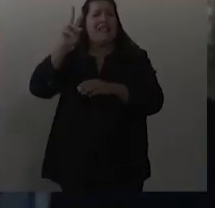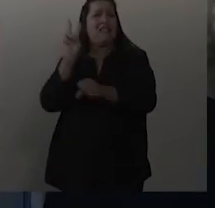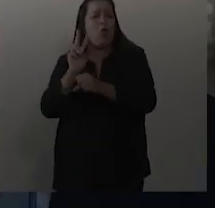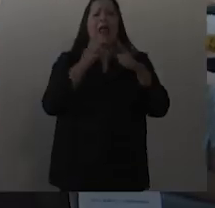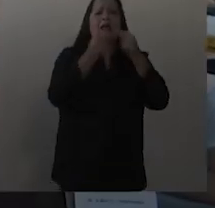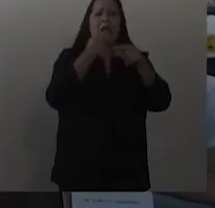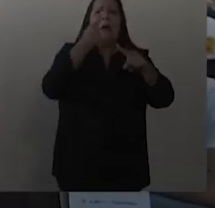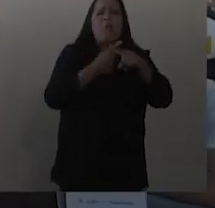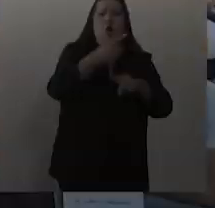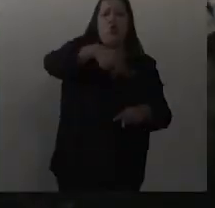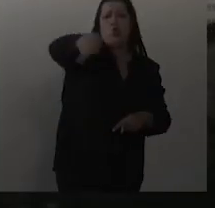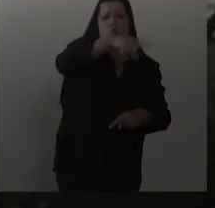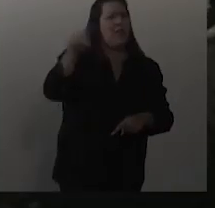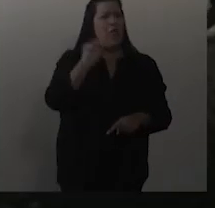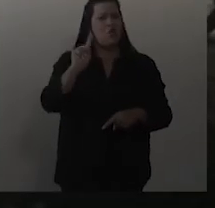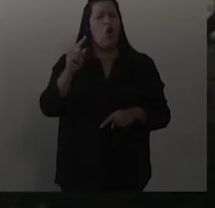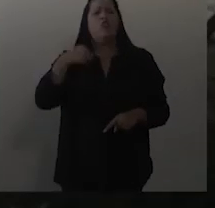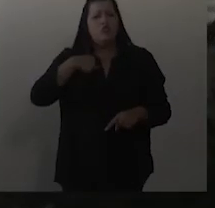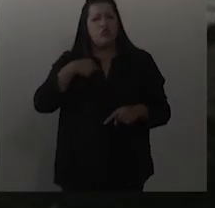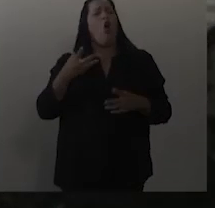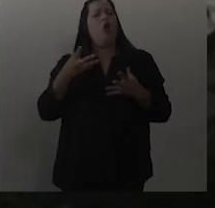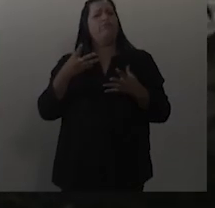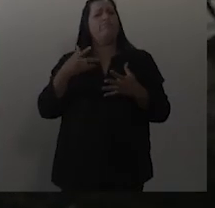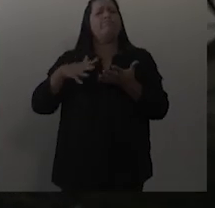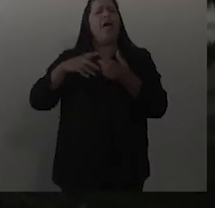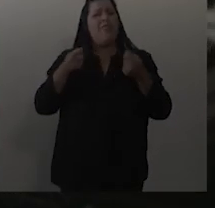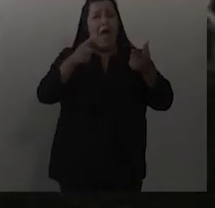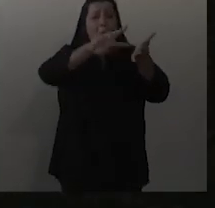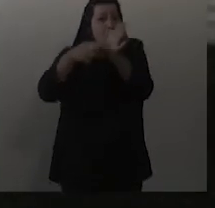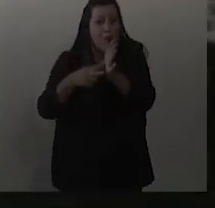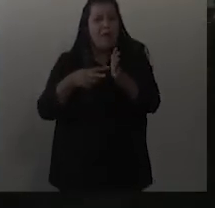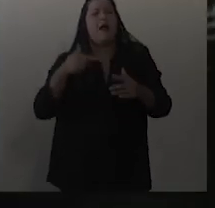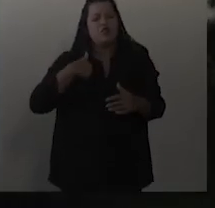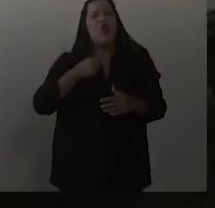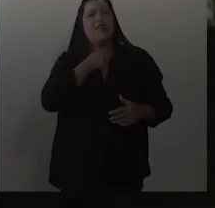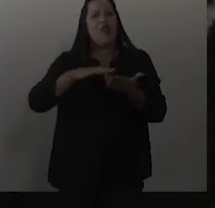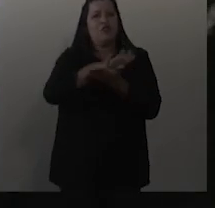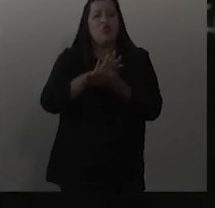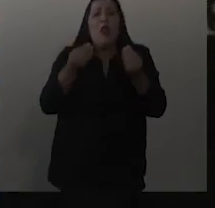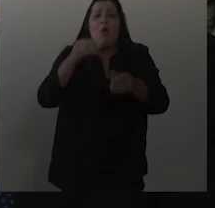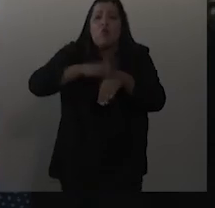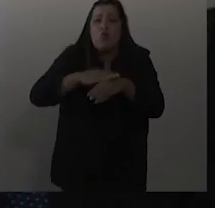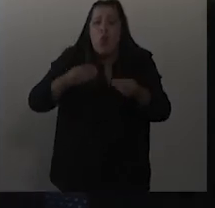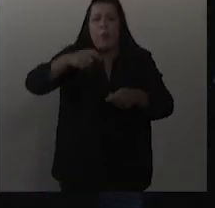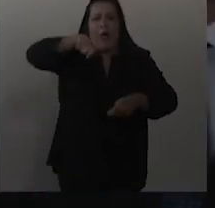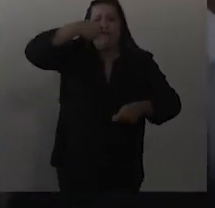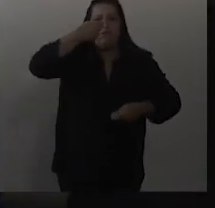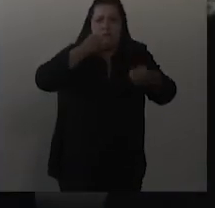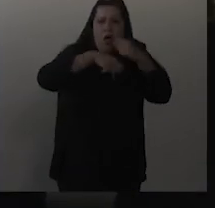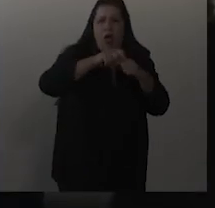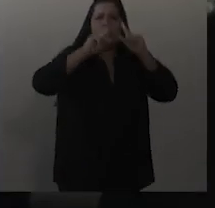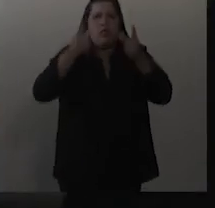justicia. Estoy aquí para solucionar los problemas que el narcotráfico, que el crimen